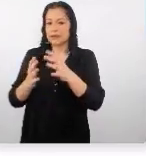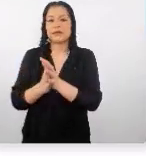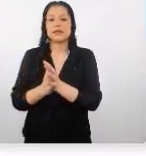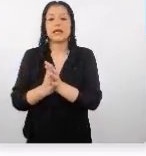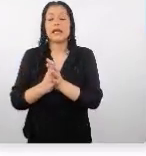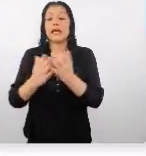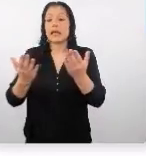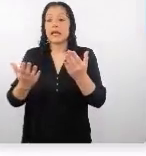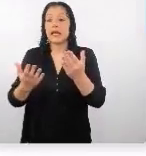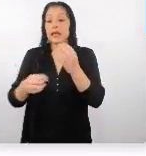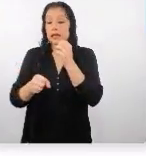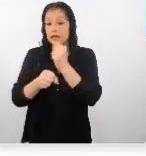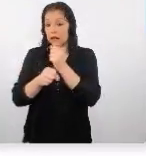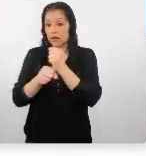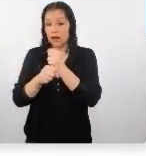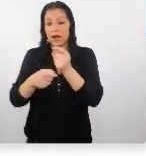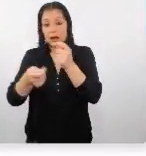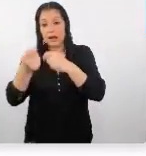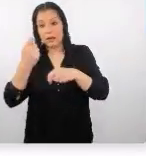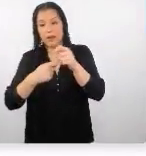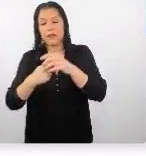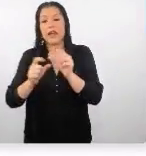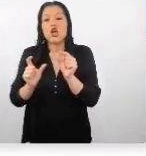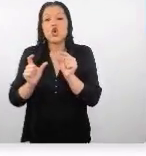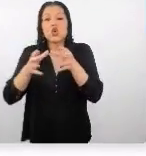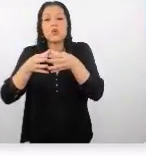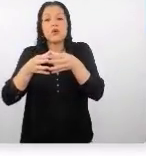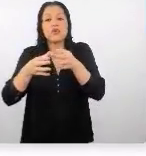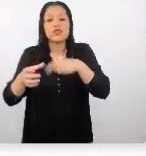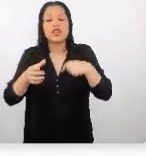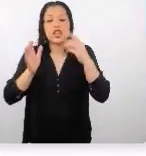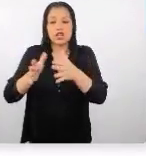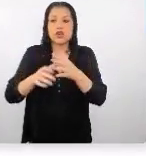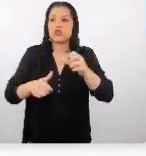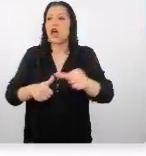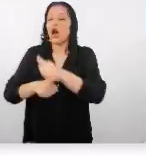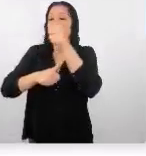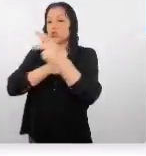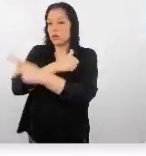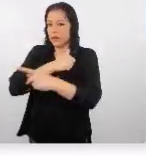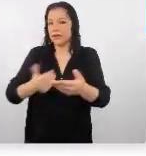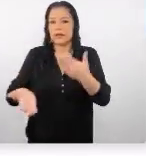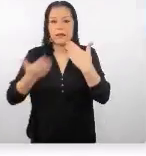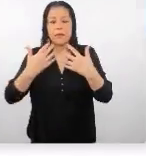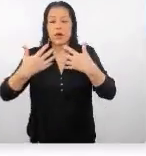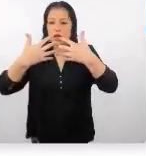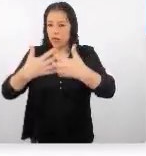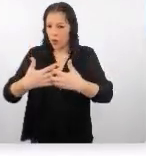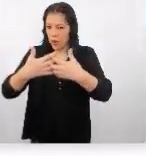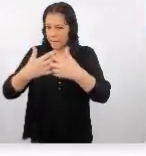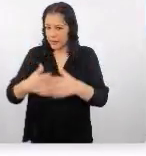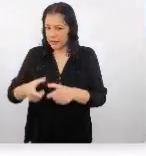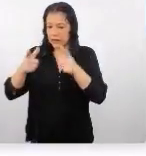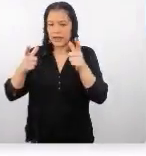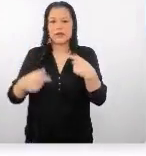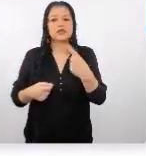grupos de viajes al exterior si estamos hablando de una empresa de una agencia que solamente reserva un vuelo y